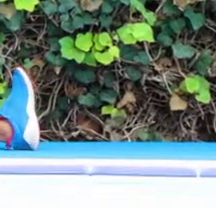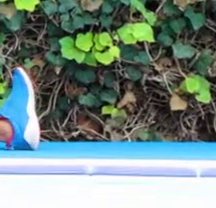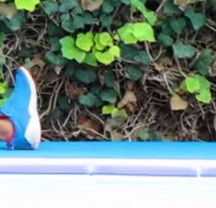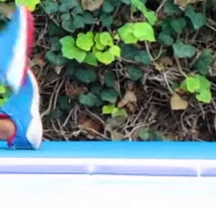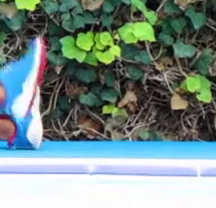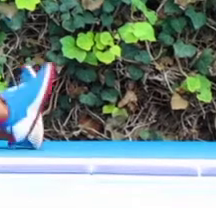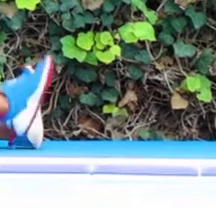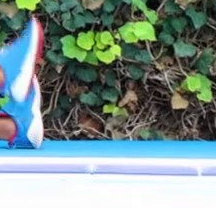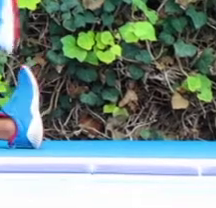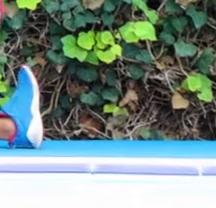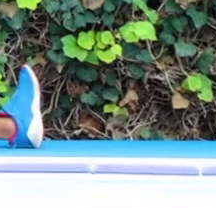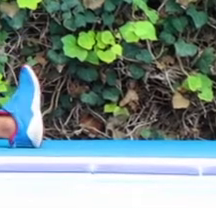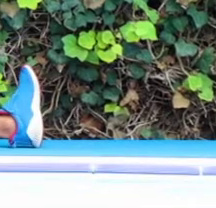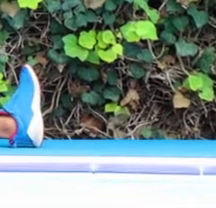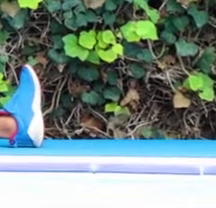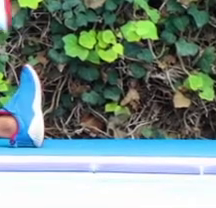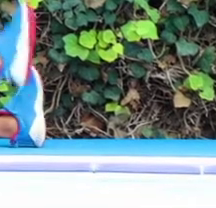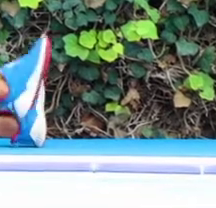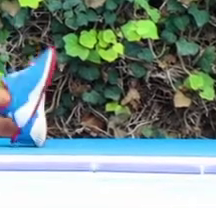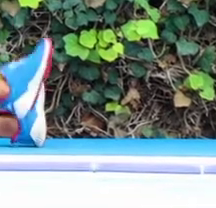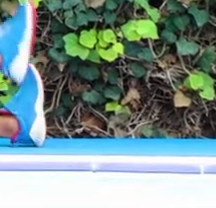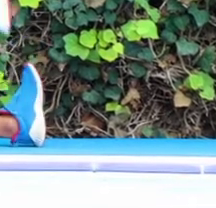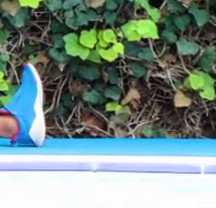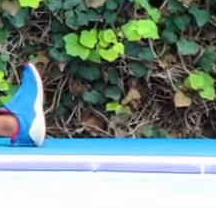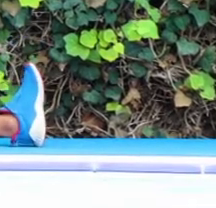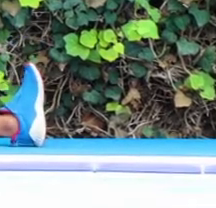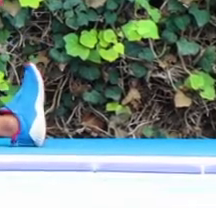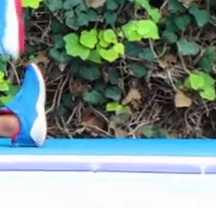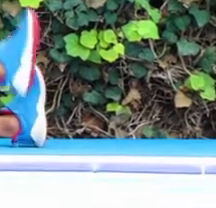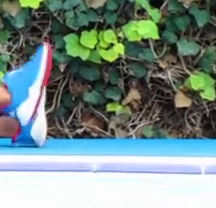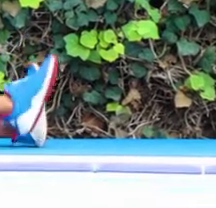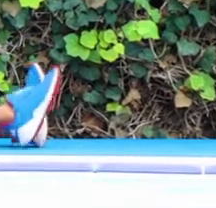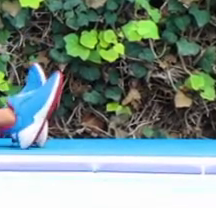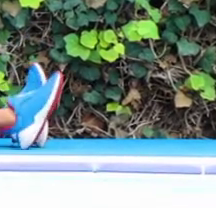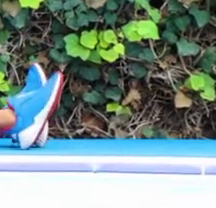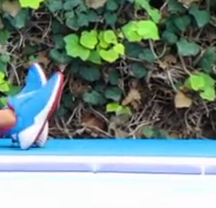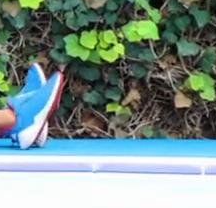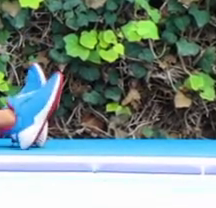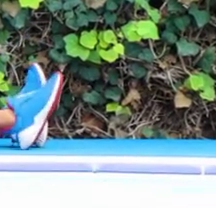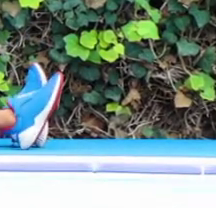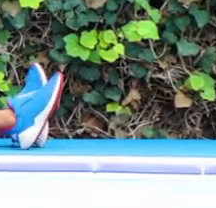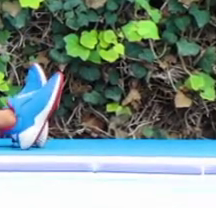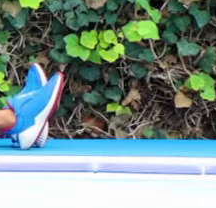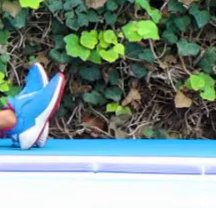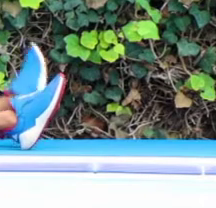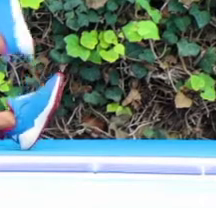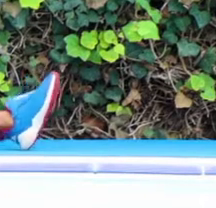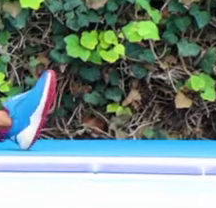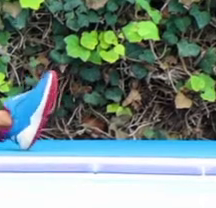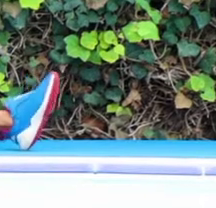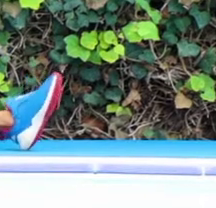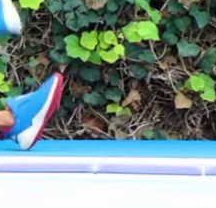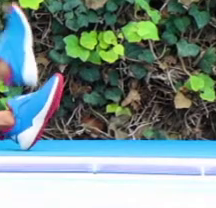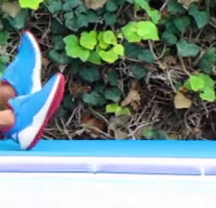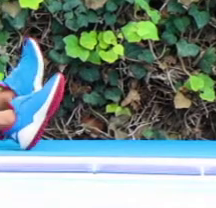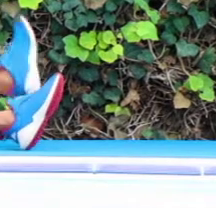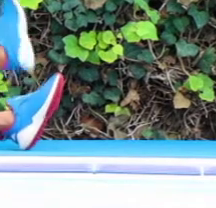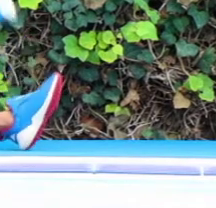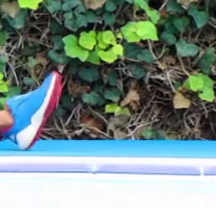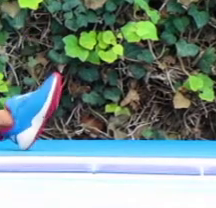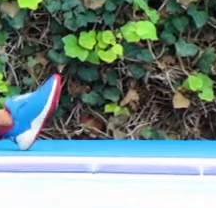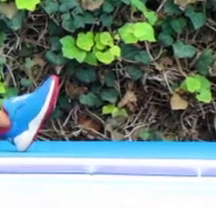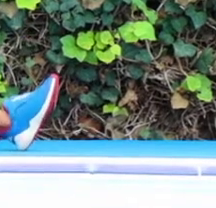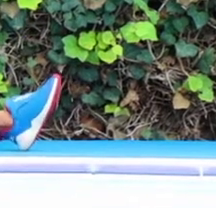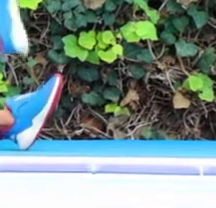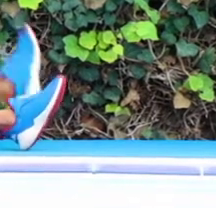el suelo. Dos más. Estira muy bien. Exacto. Cambiamos. Pie izquierdo sin que